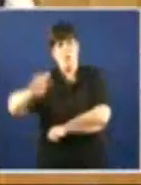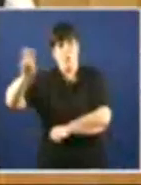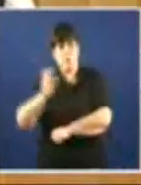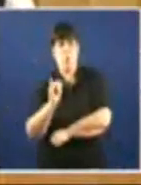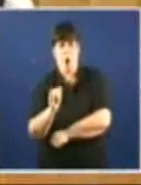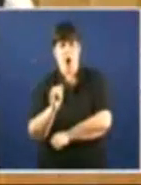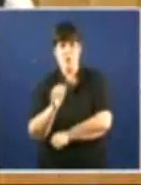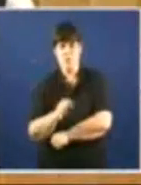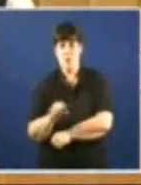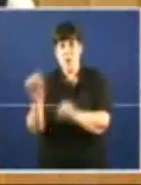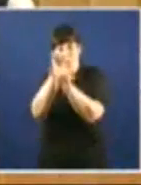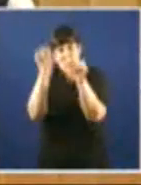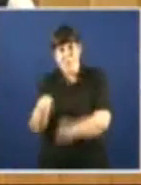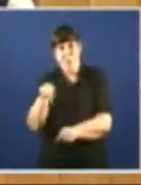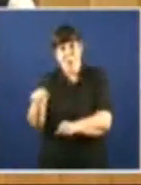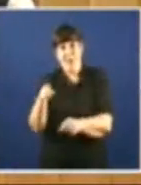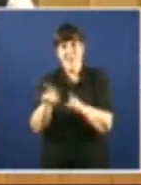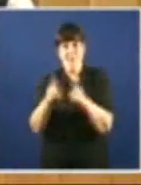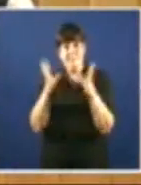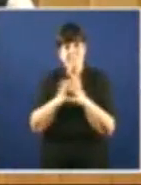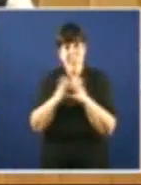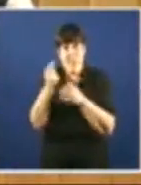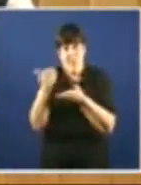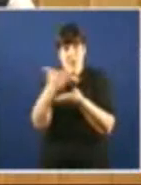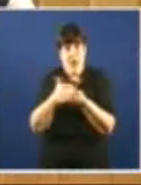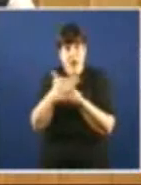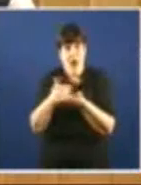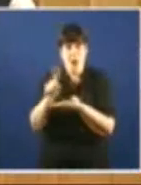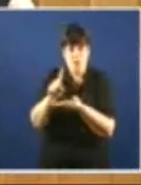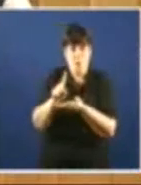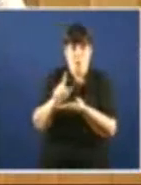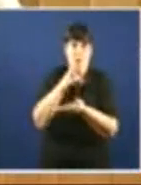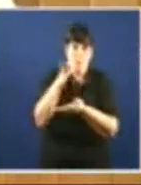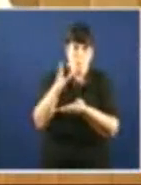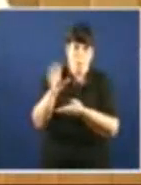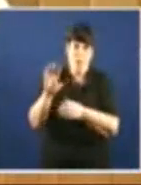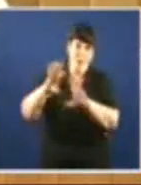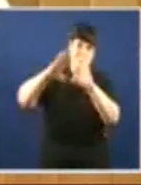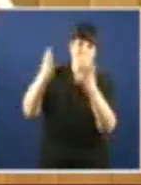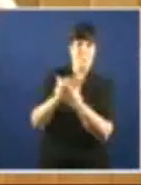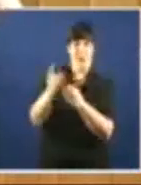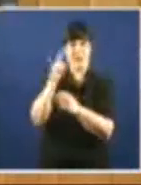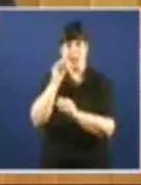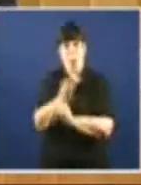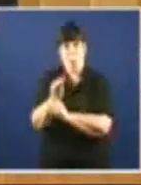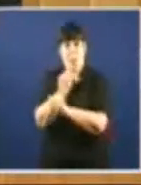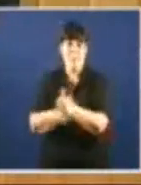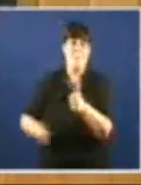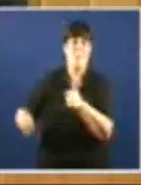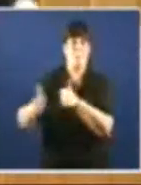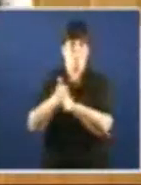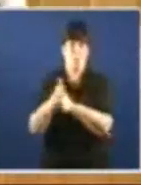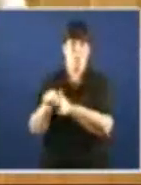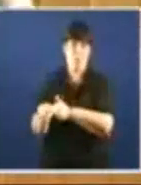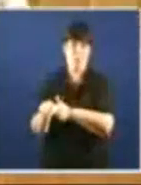lucro E de explotación Fere permanentemente Os recursos do noso planeta Entendemos que as circunstancias Económicas e sociales De Galicia Exixen un desafío